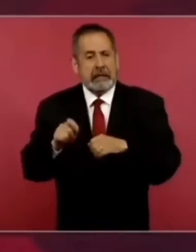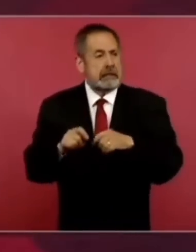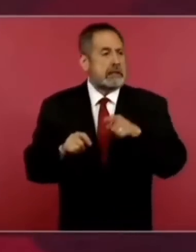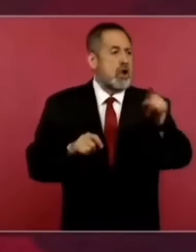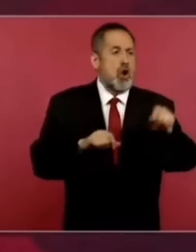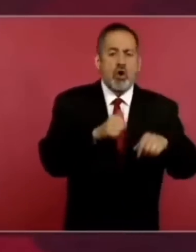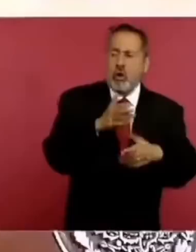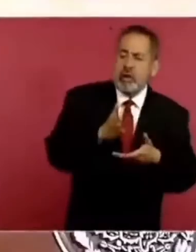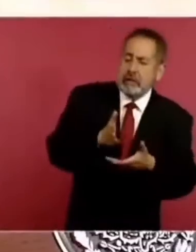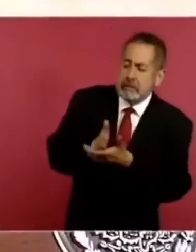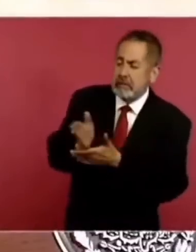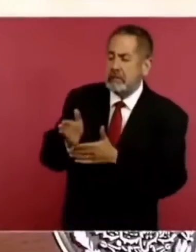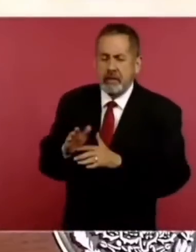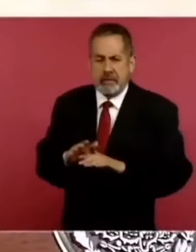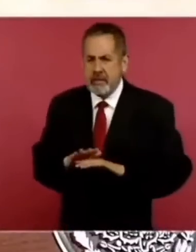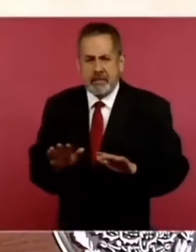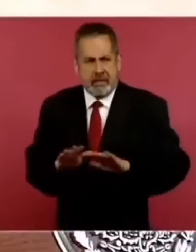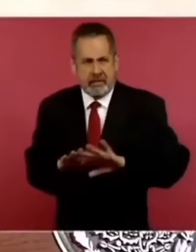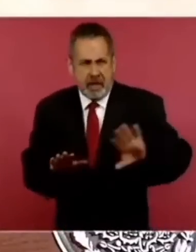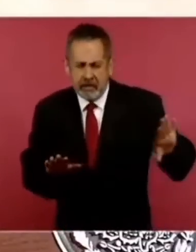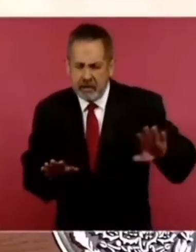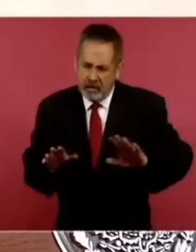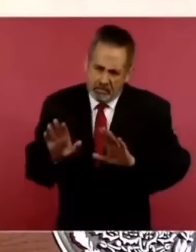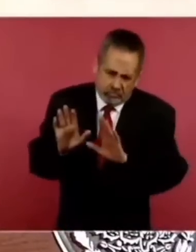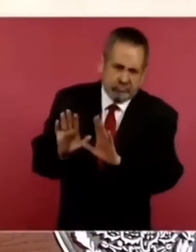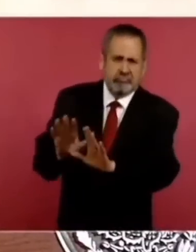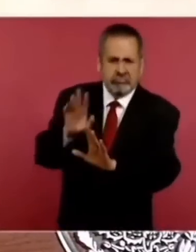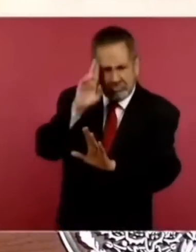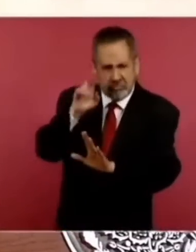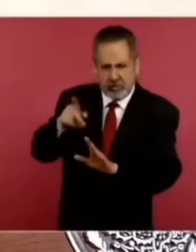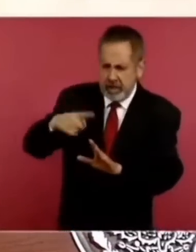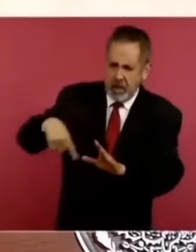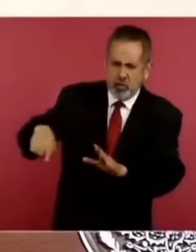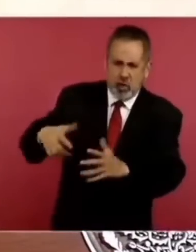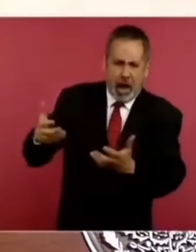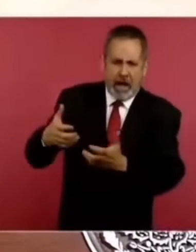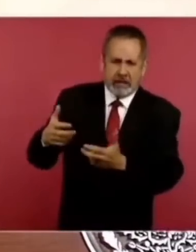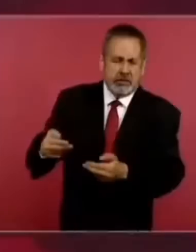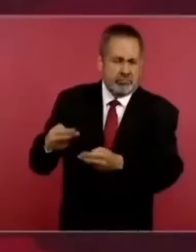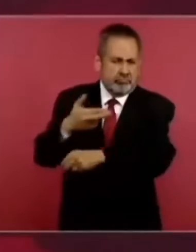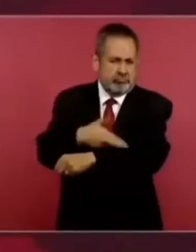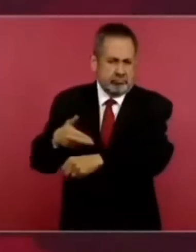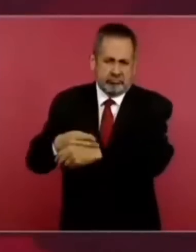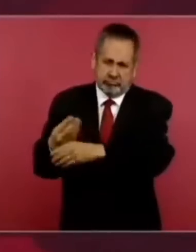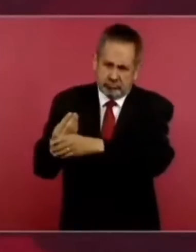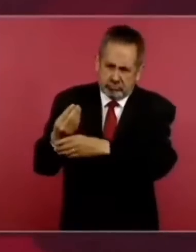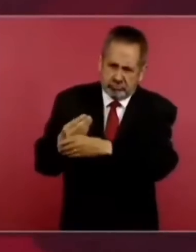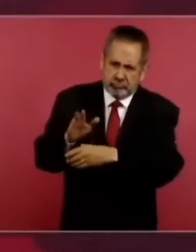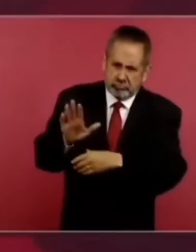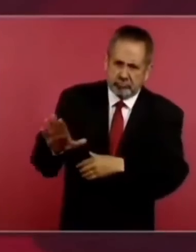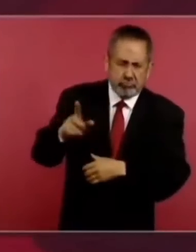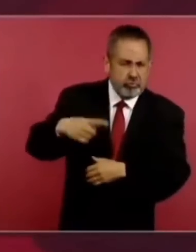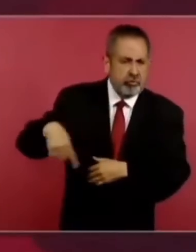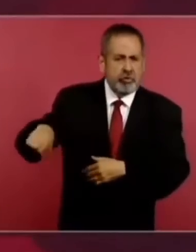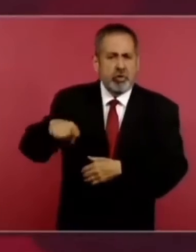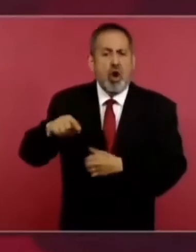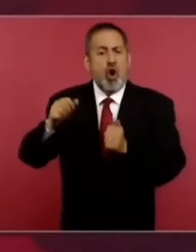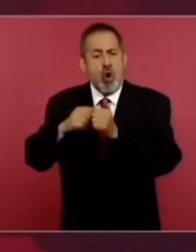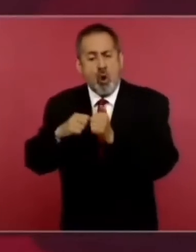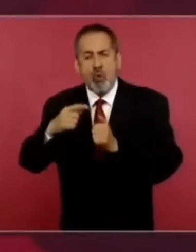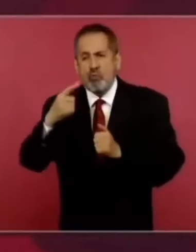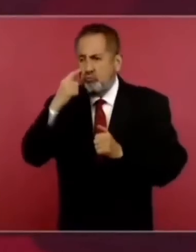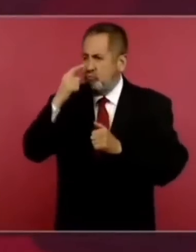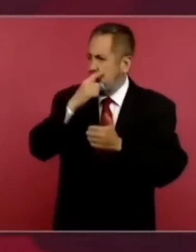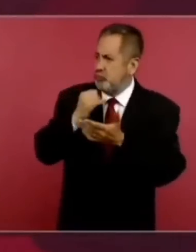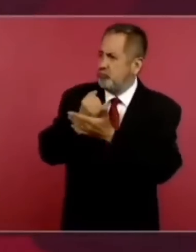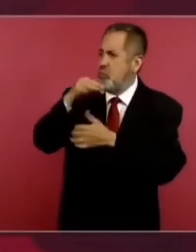de nadie y que se resuelvan con el mejor método que hay el método democrático